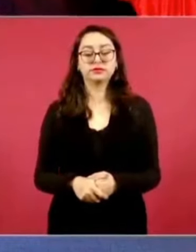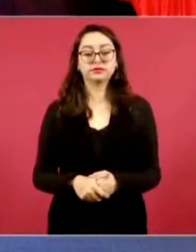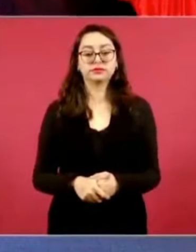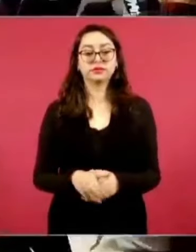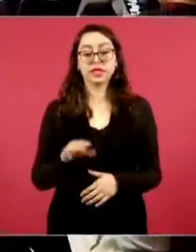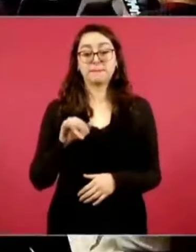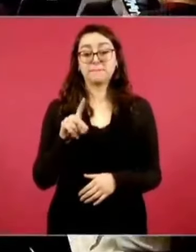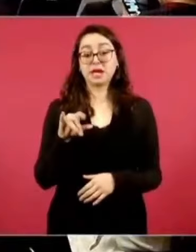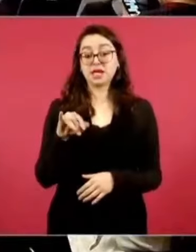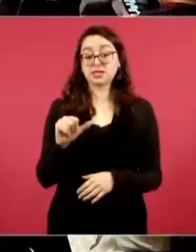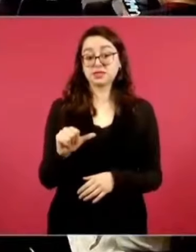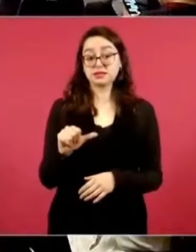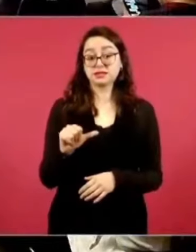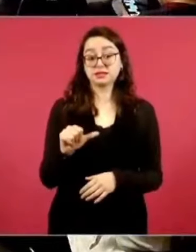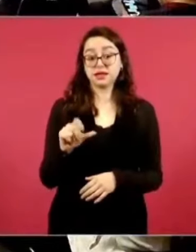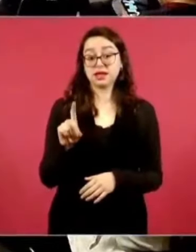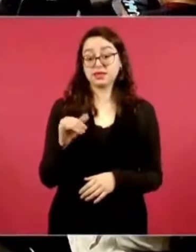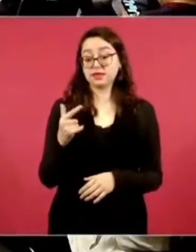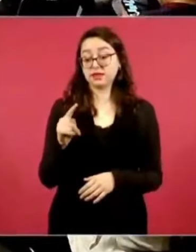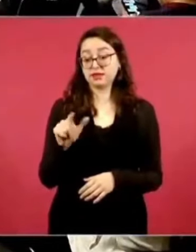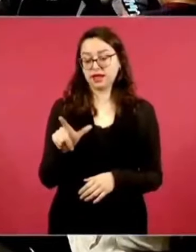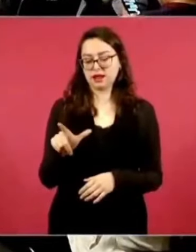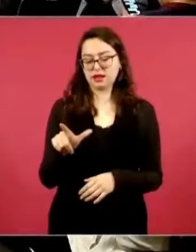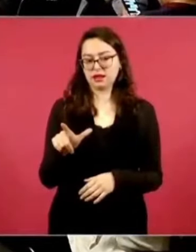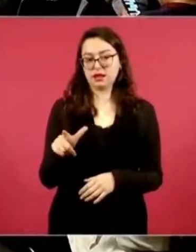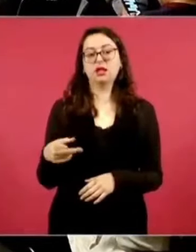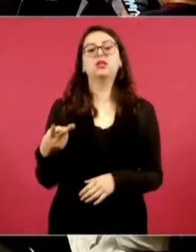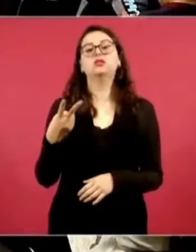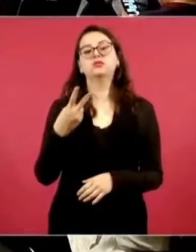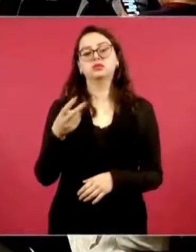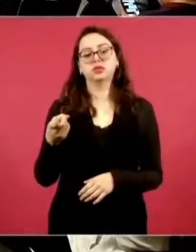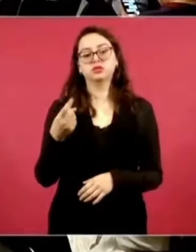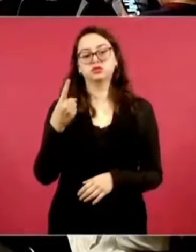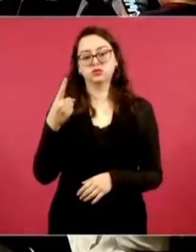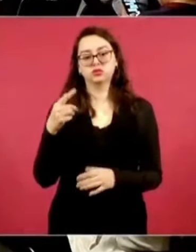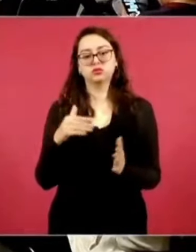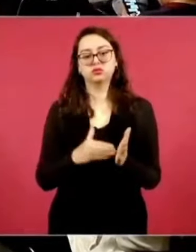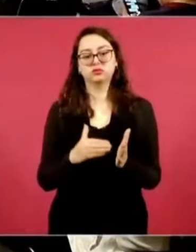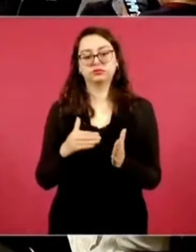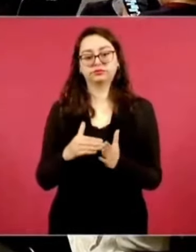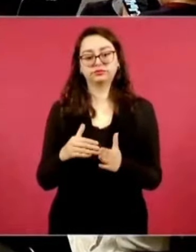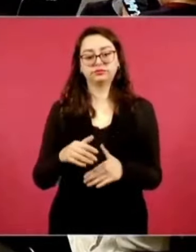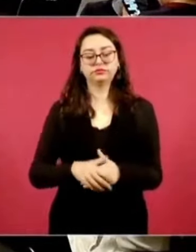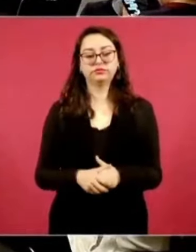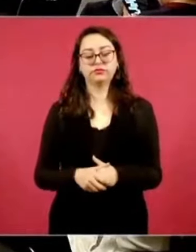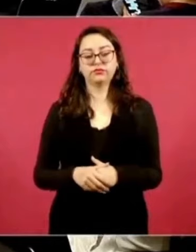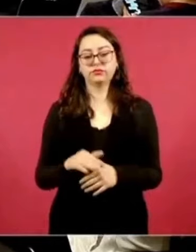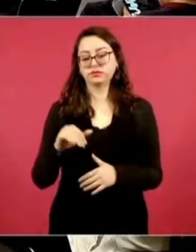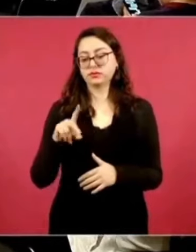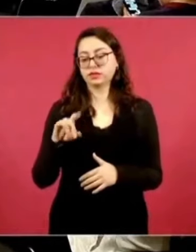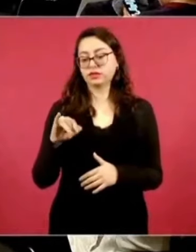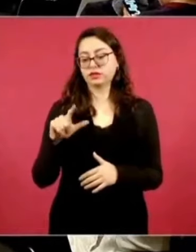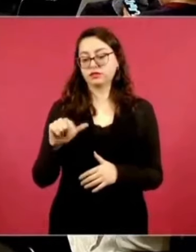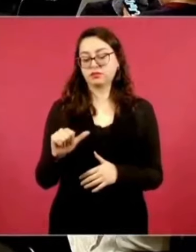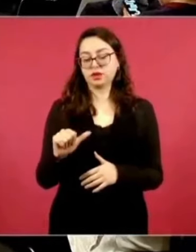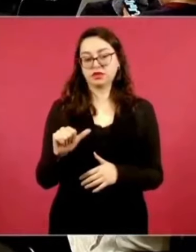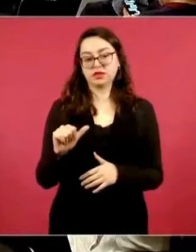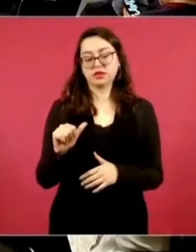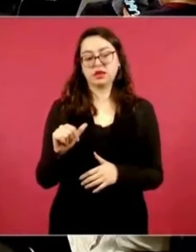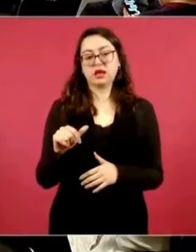Media Digital, doscientos un millones. Media Planning